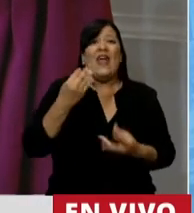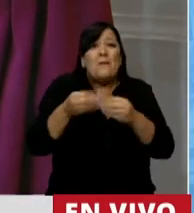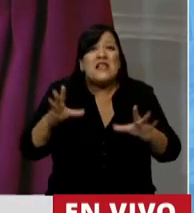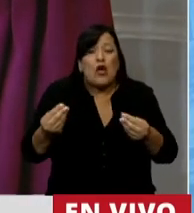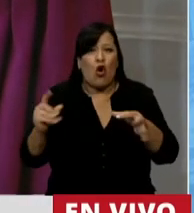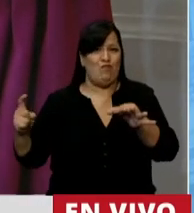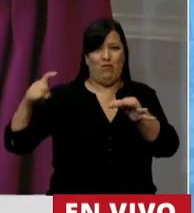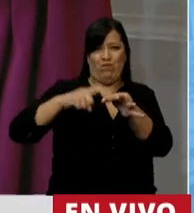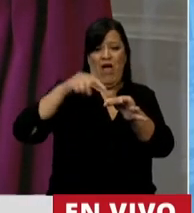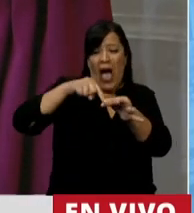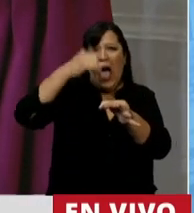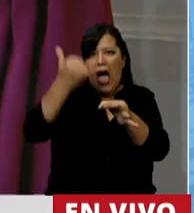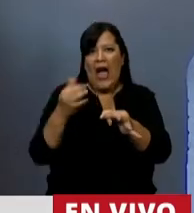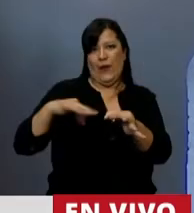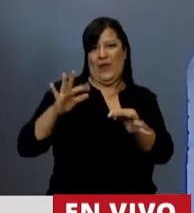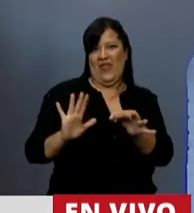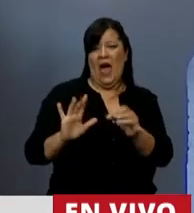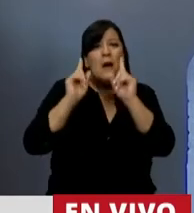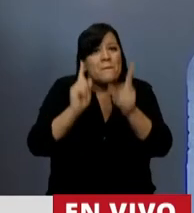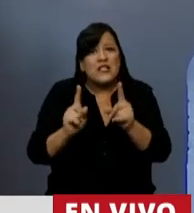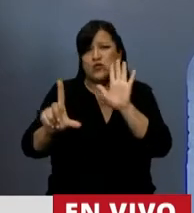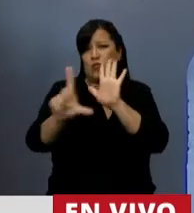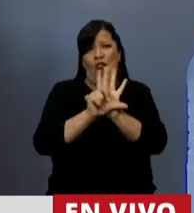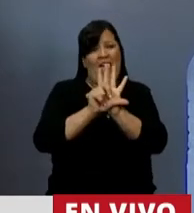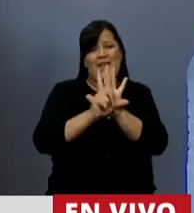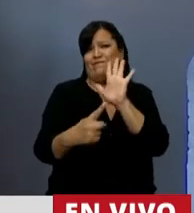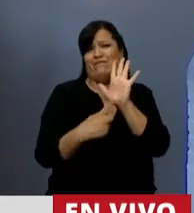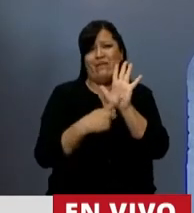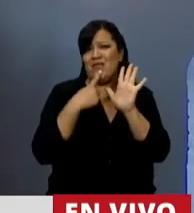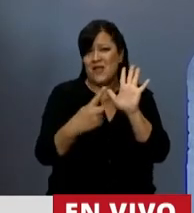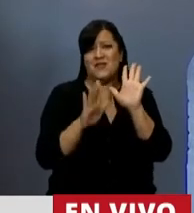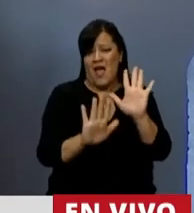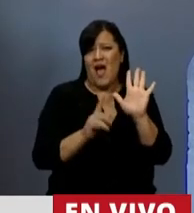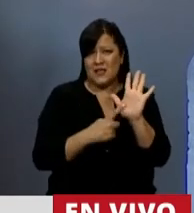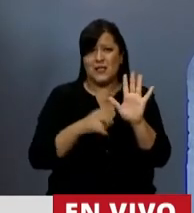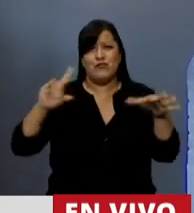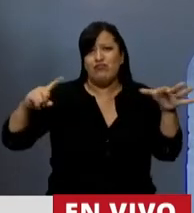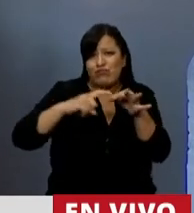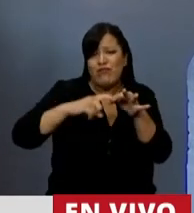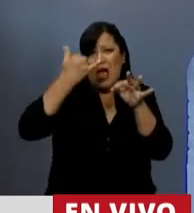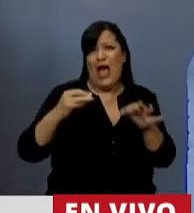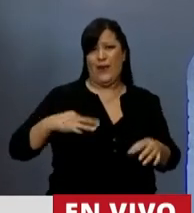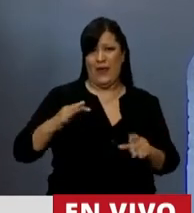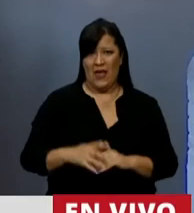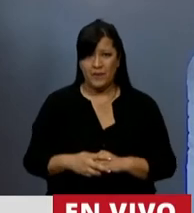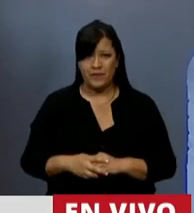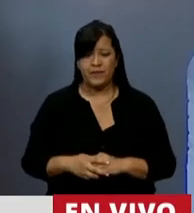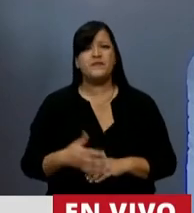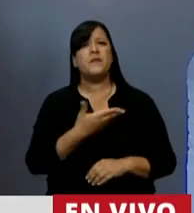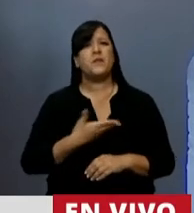y así está legislado en nuestro ordenamiento jurídico. Señor Presidente,